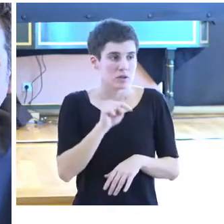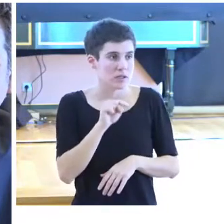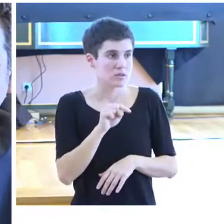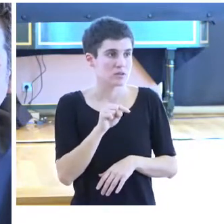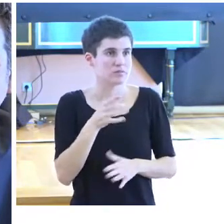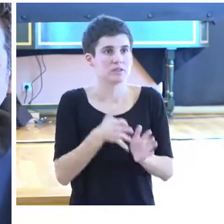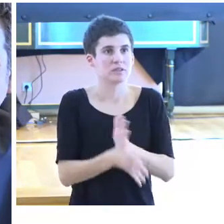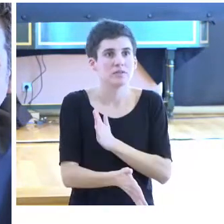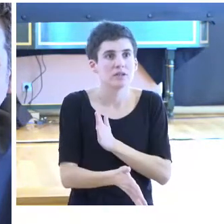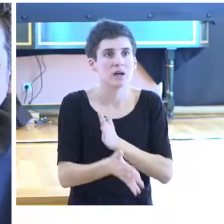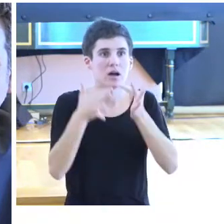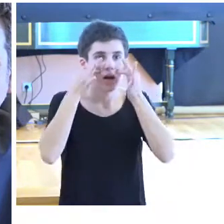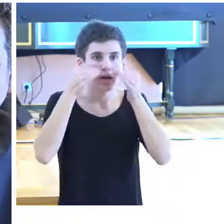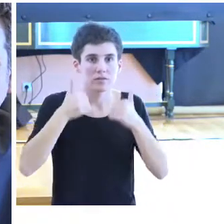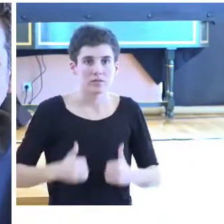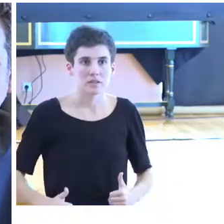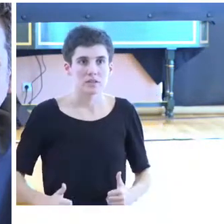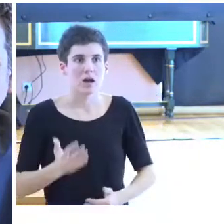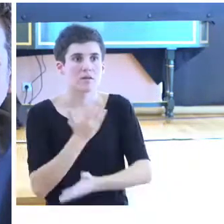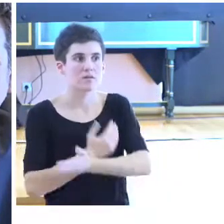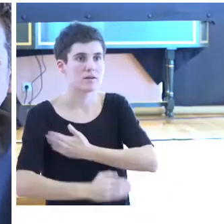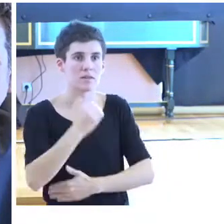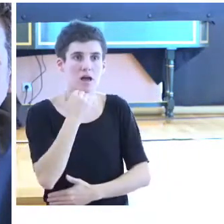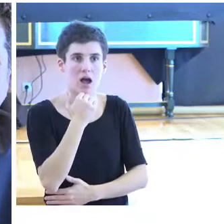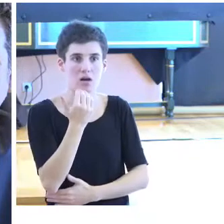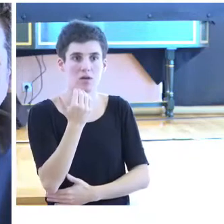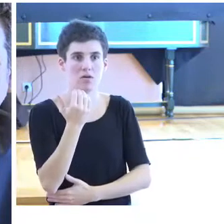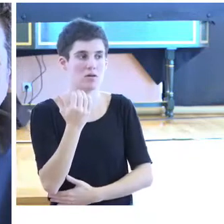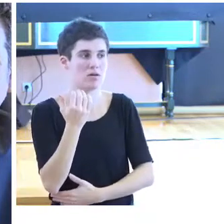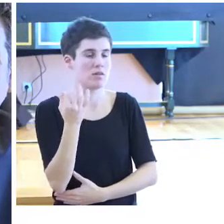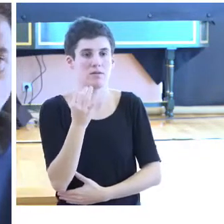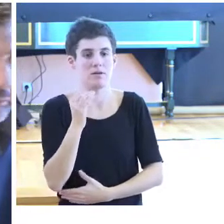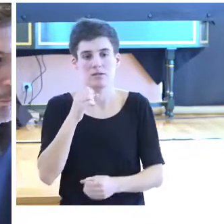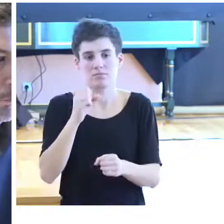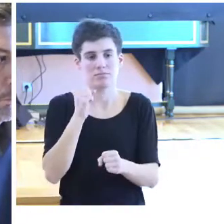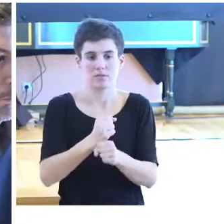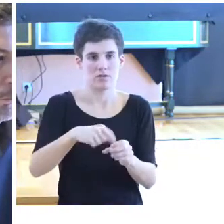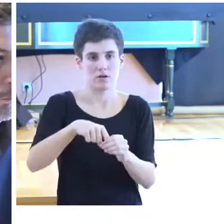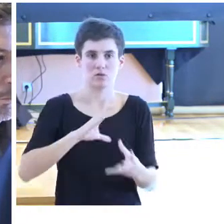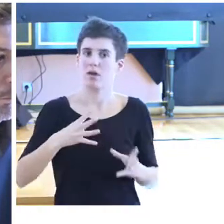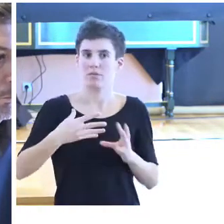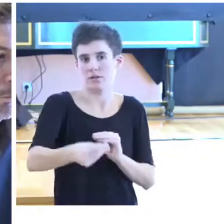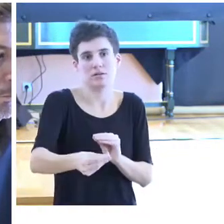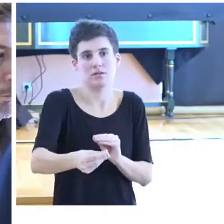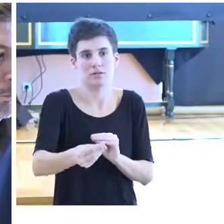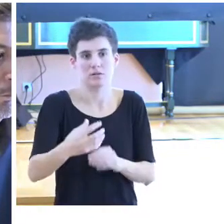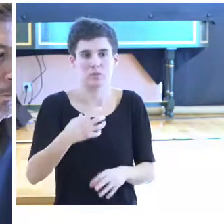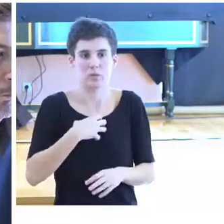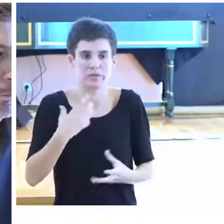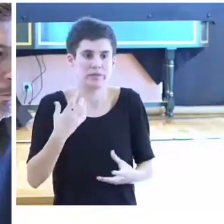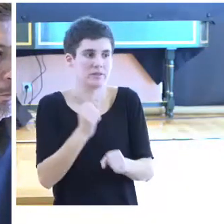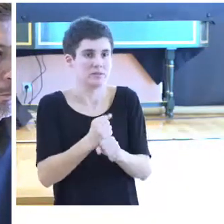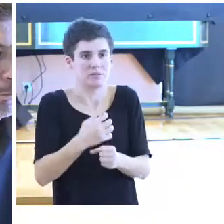se pierde esa condición física, no se hagan las readaptaciones de los puestos de trabajo y se pierda la condición de ser empleado.